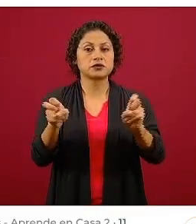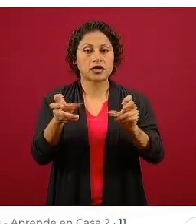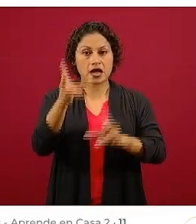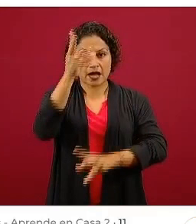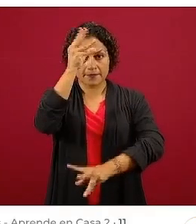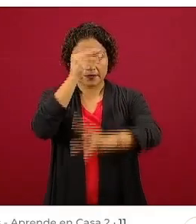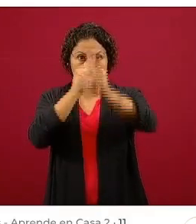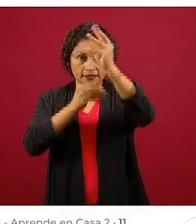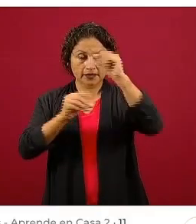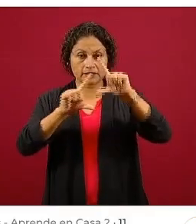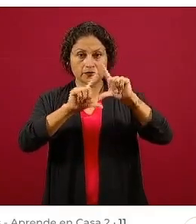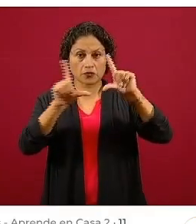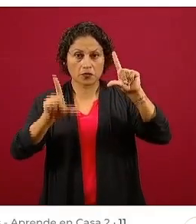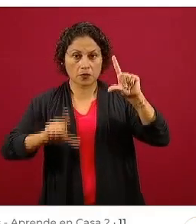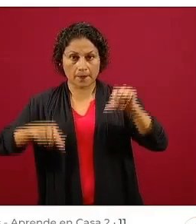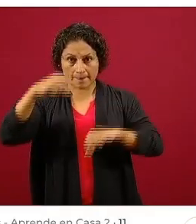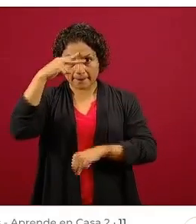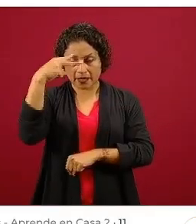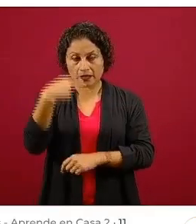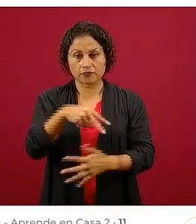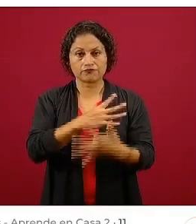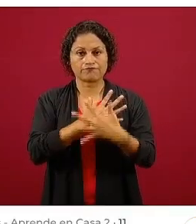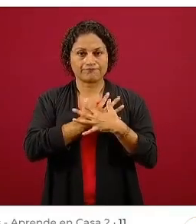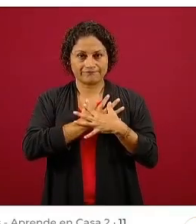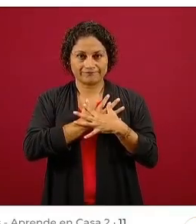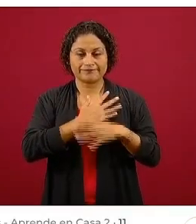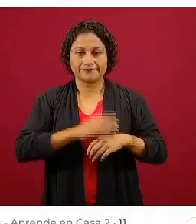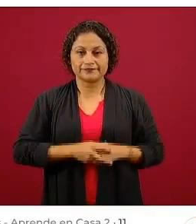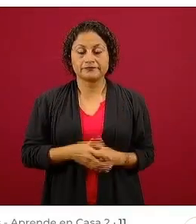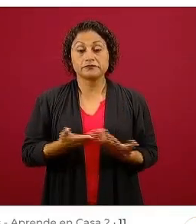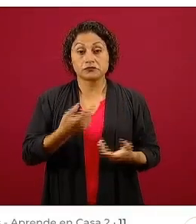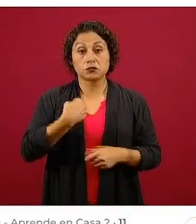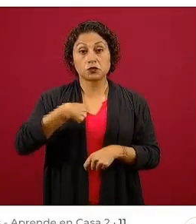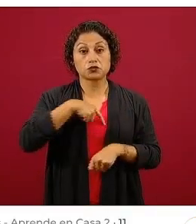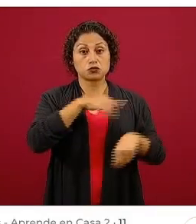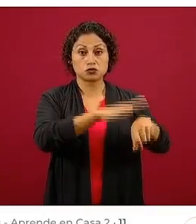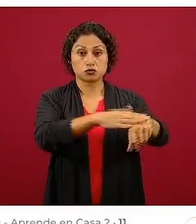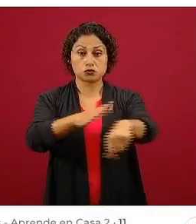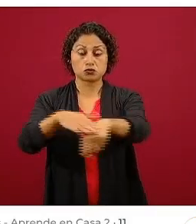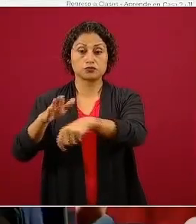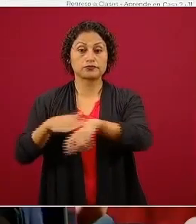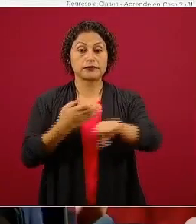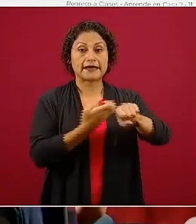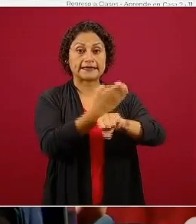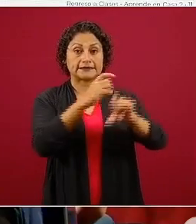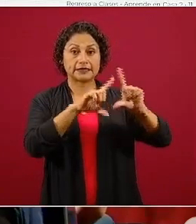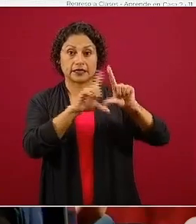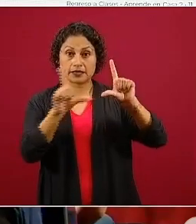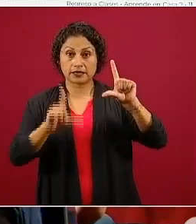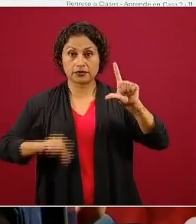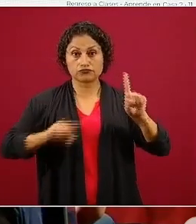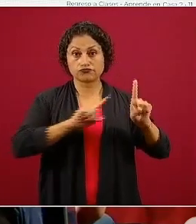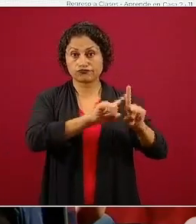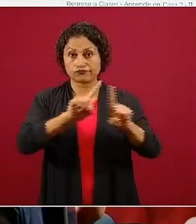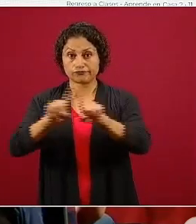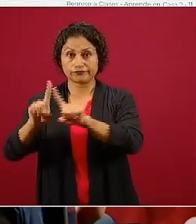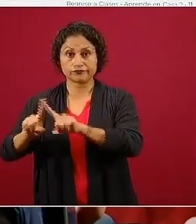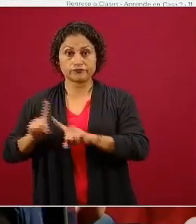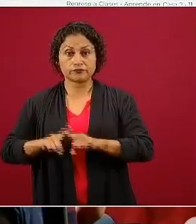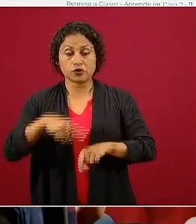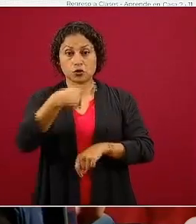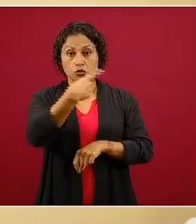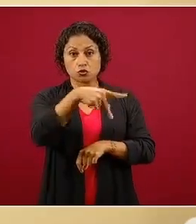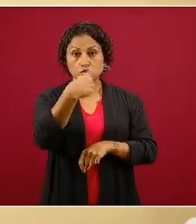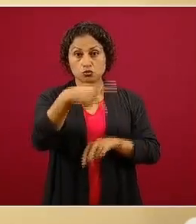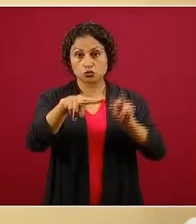México. Y le hemos solicitado a todos los estados de la República, que nos manden el contenido de esa hora,